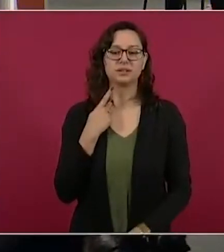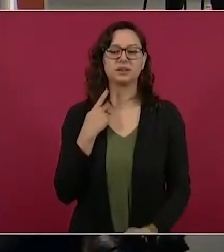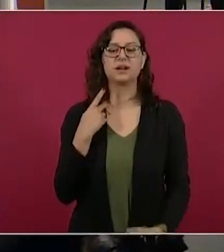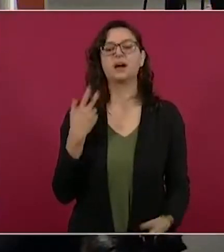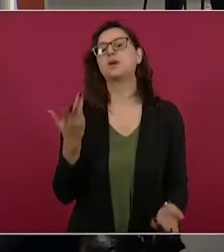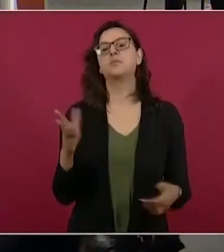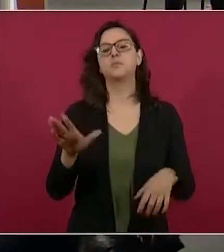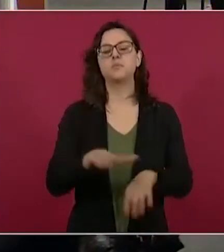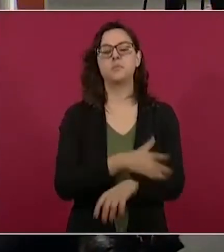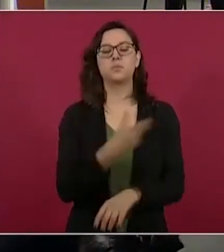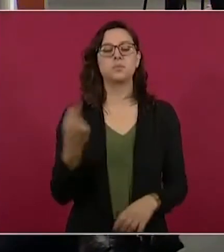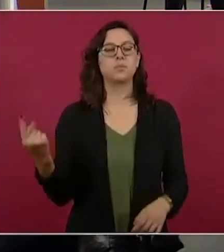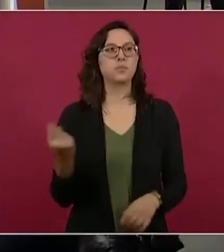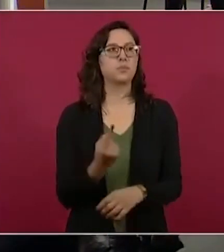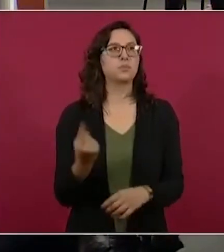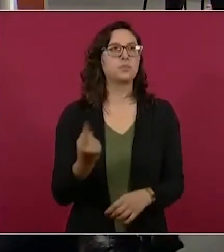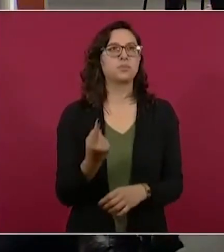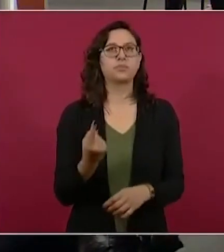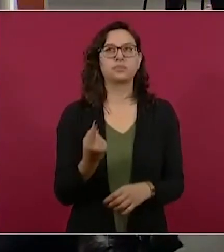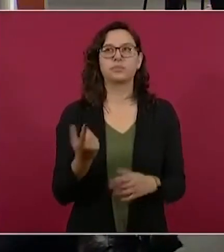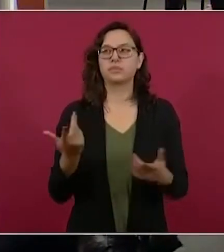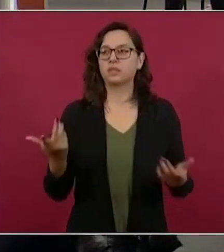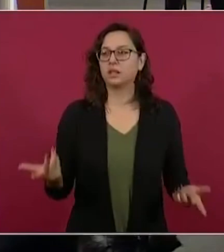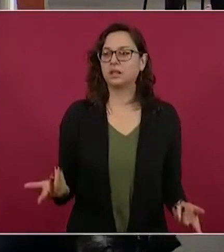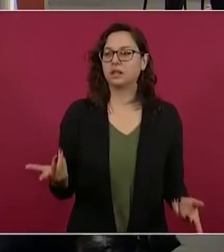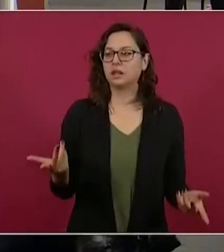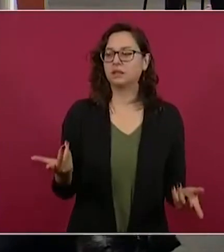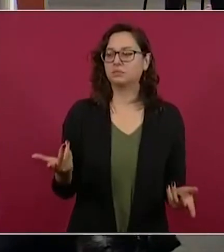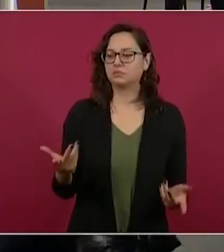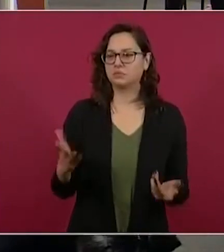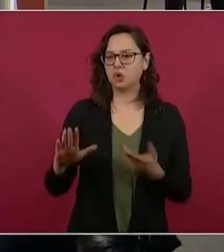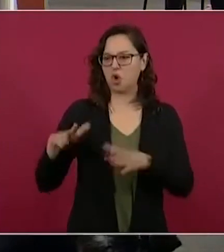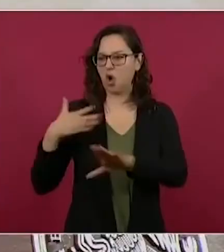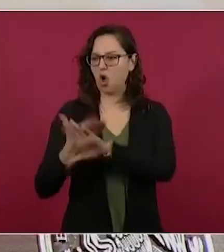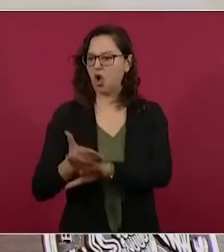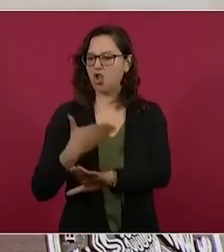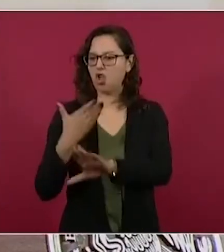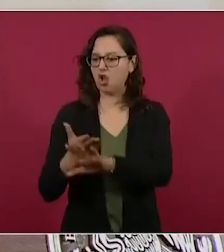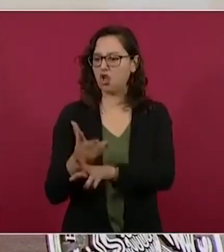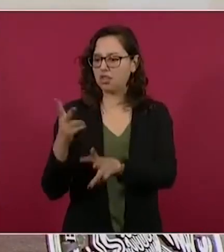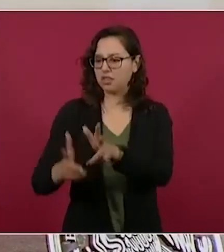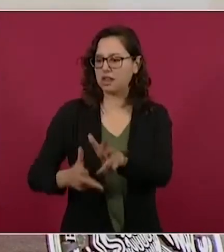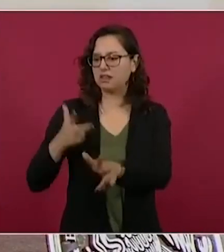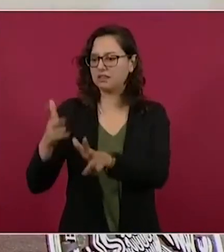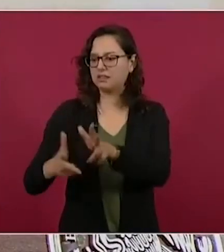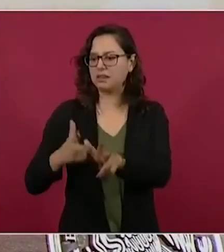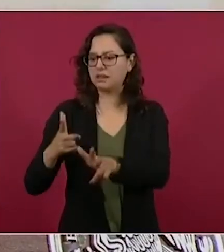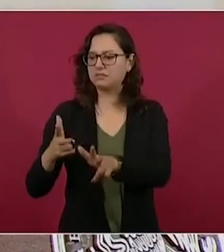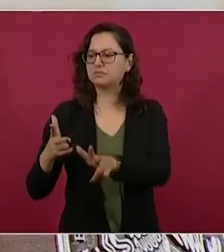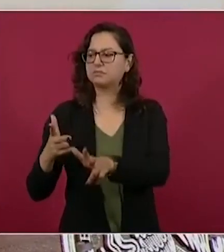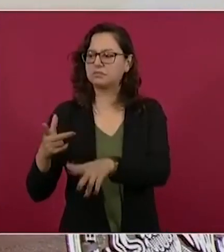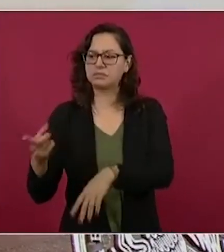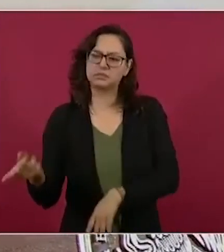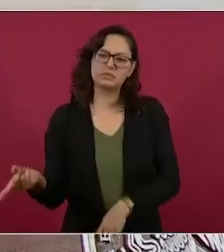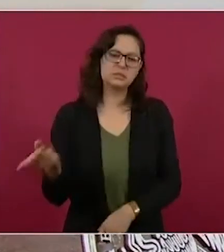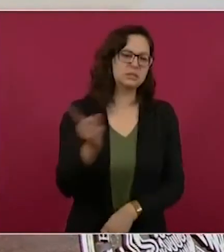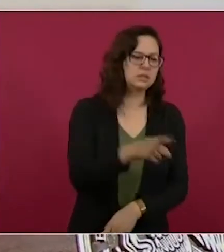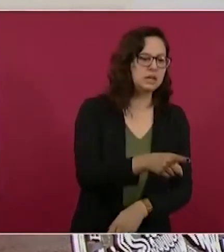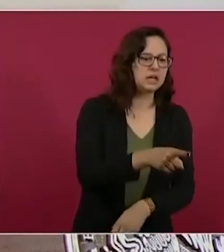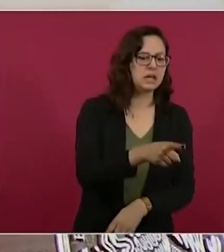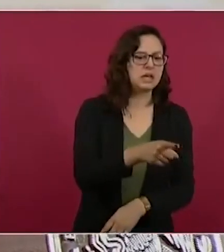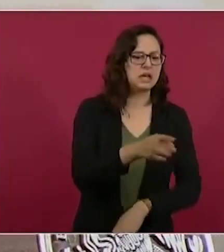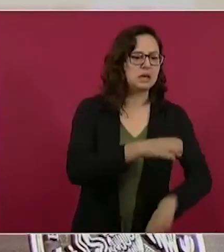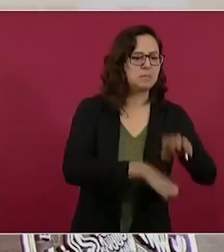no se pronunciaron en contra de